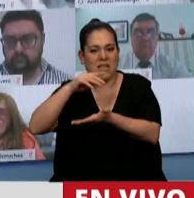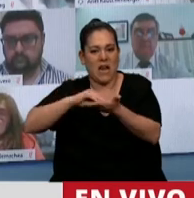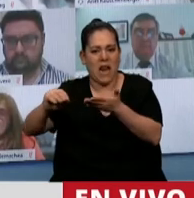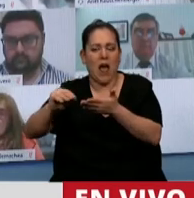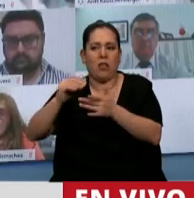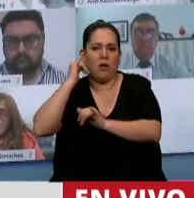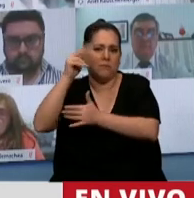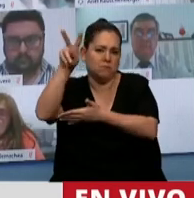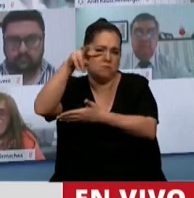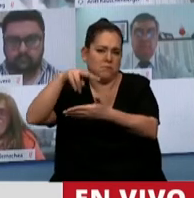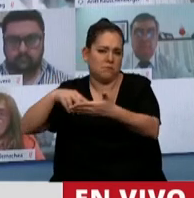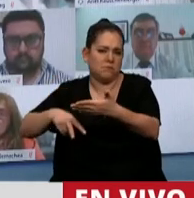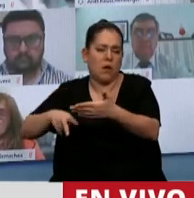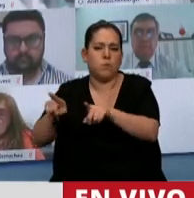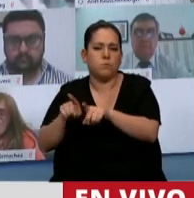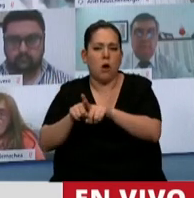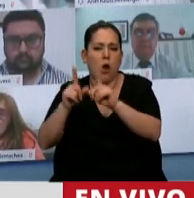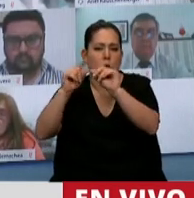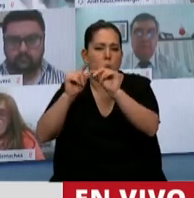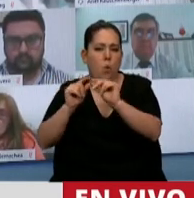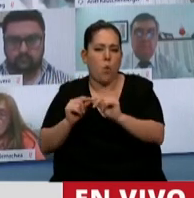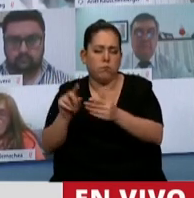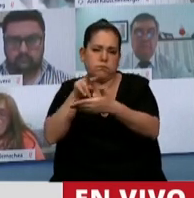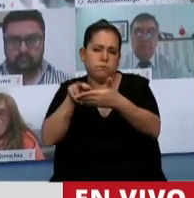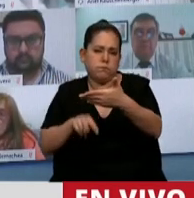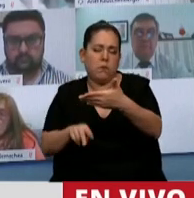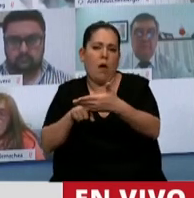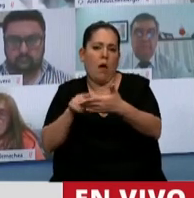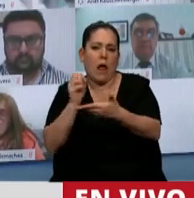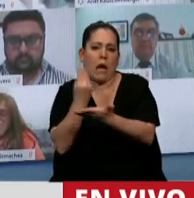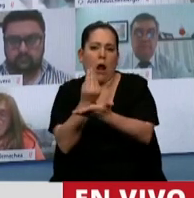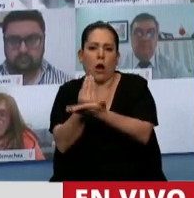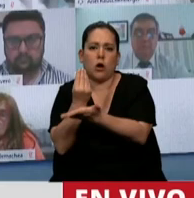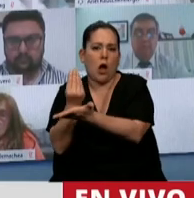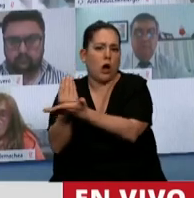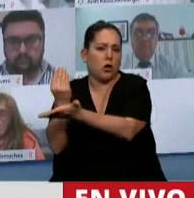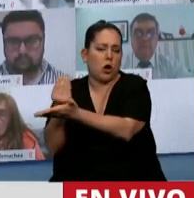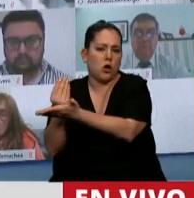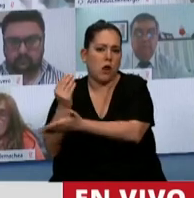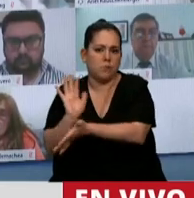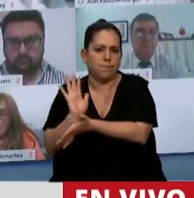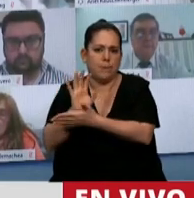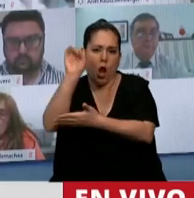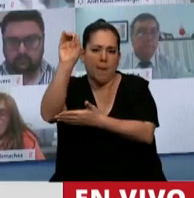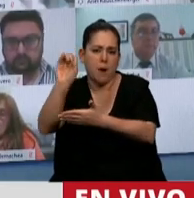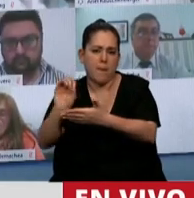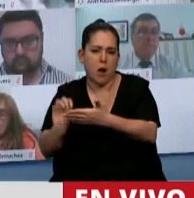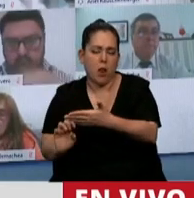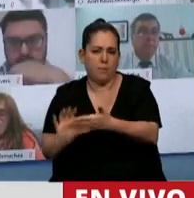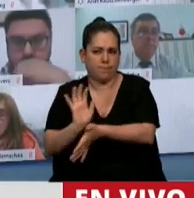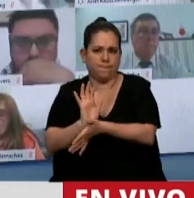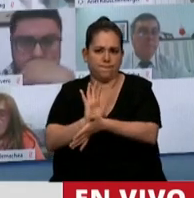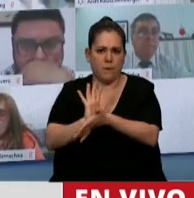parecía una guía de teléfono, la cantidad de cargos que mencionó sin la posibilidad de poder ser debatido, puede esa